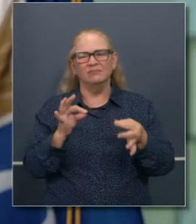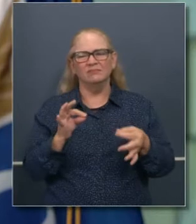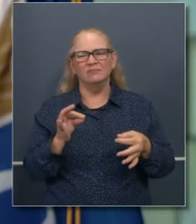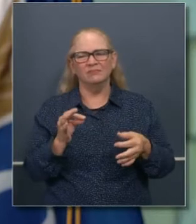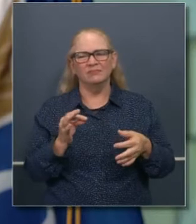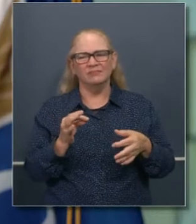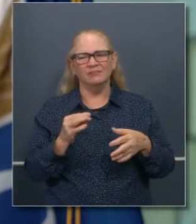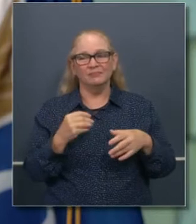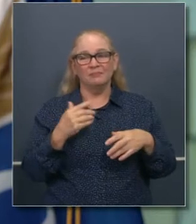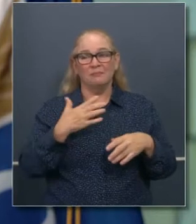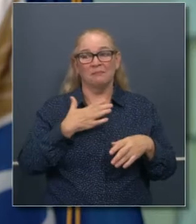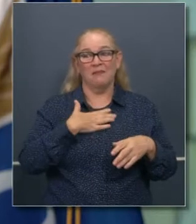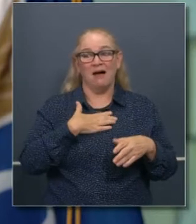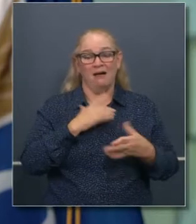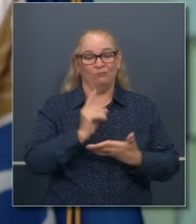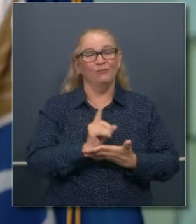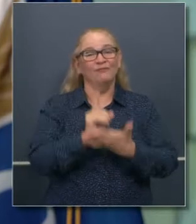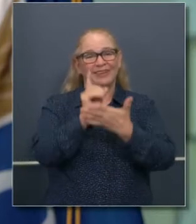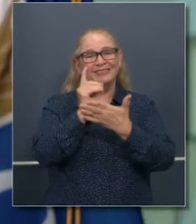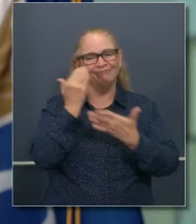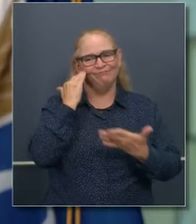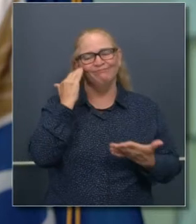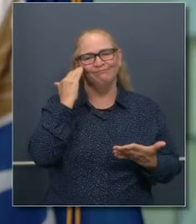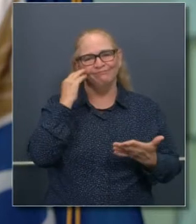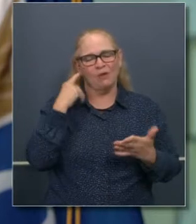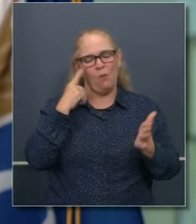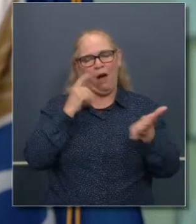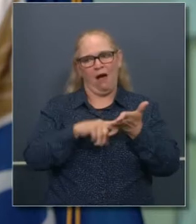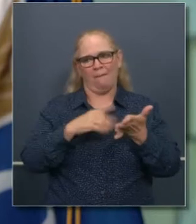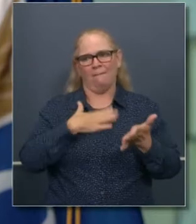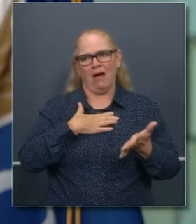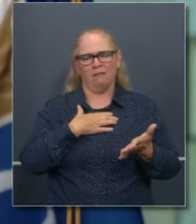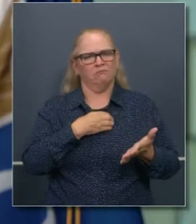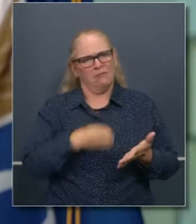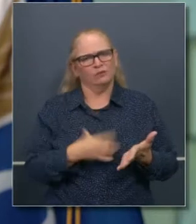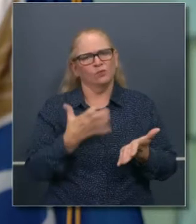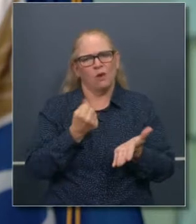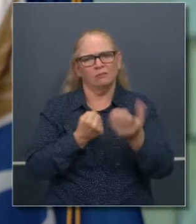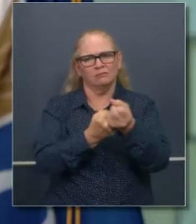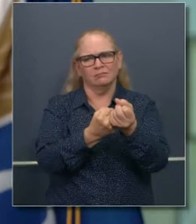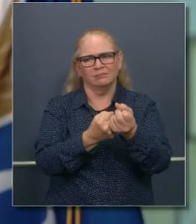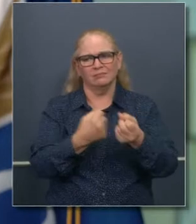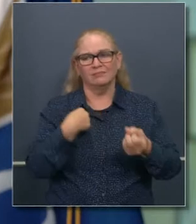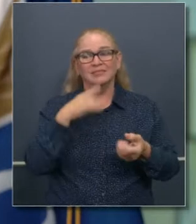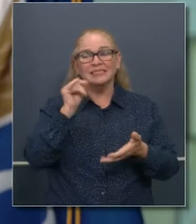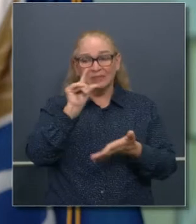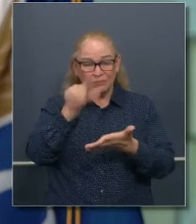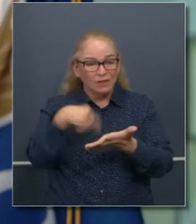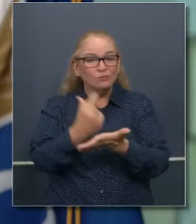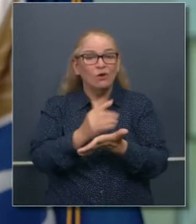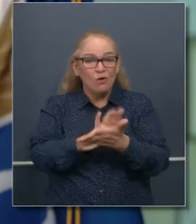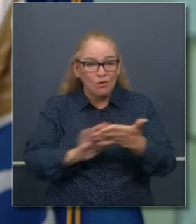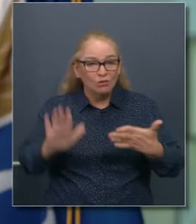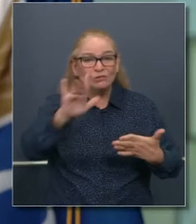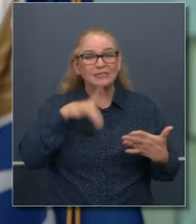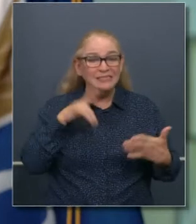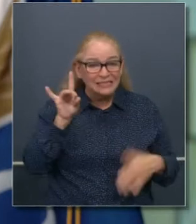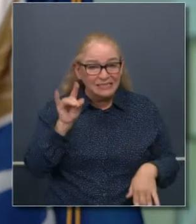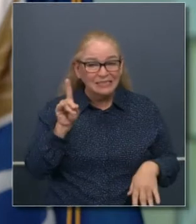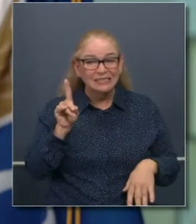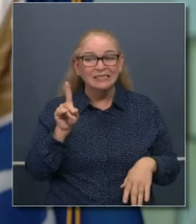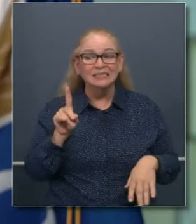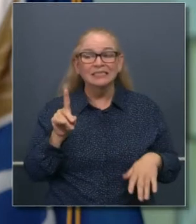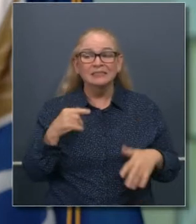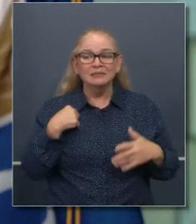porque es un asunto de privilegio para mí y tiene que ver con la pasión en mi vida, el haberme graduado de la universidad, el haber